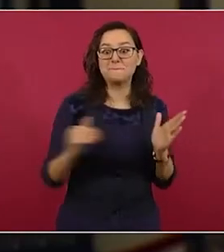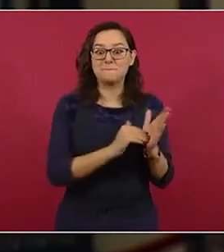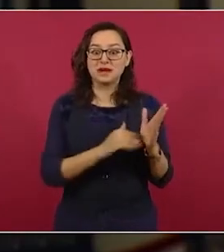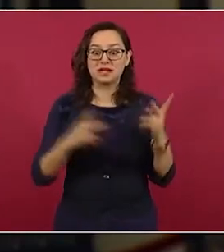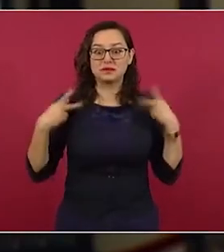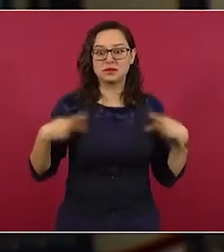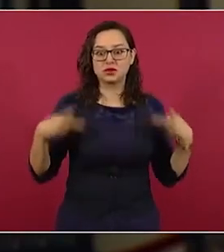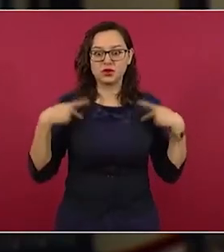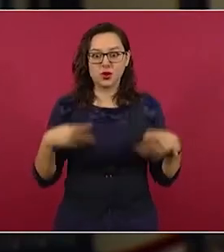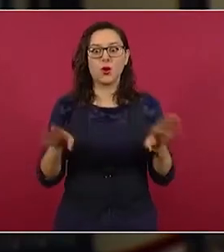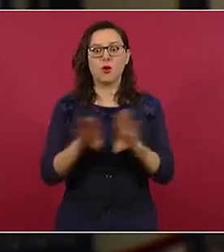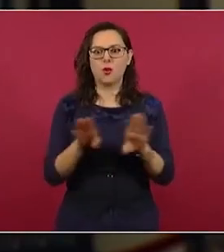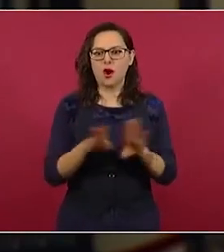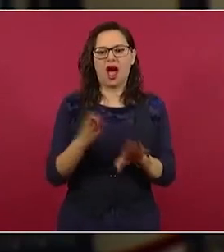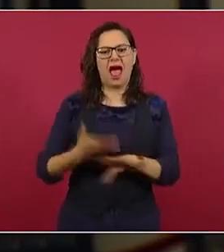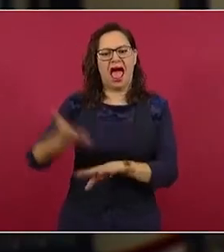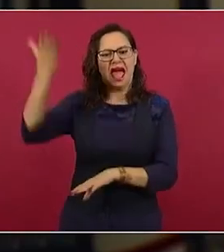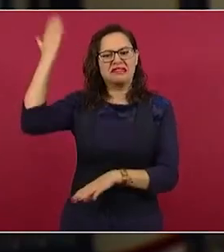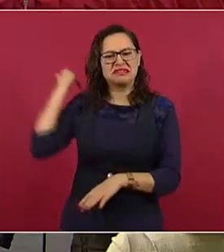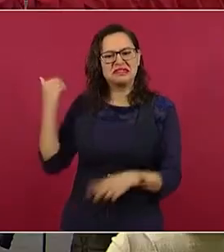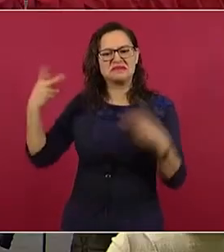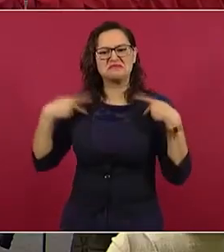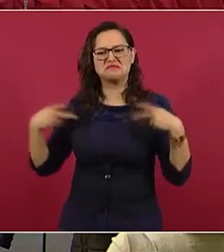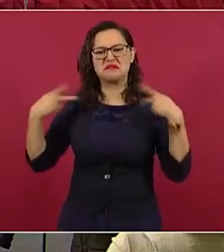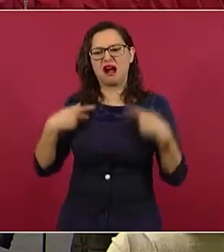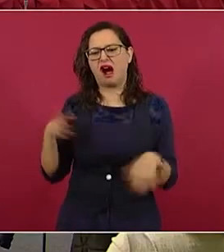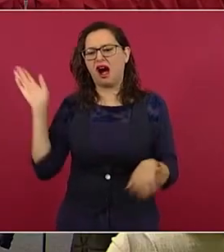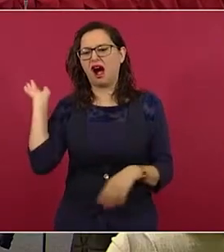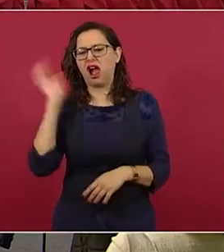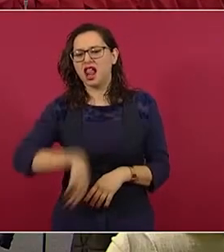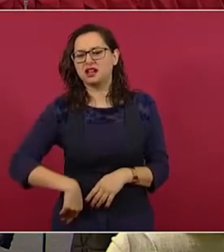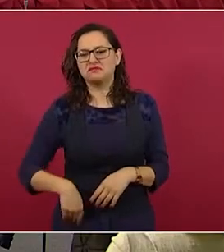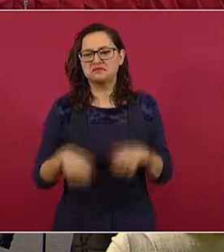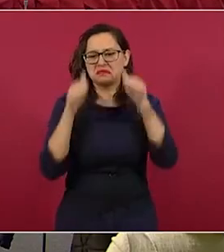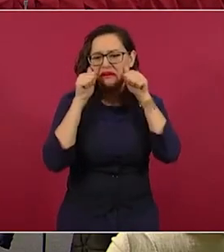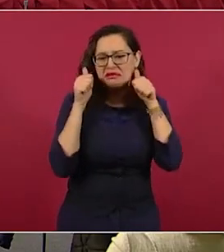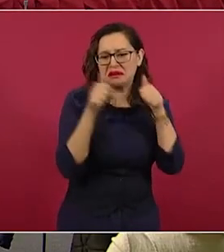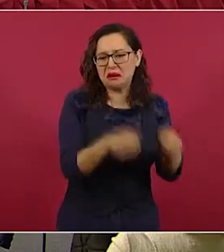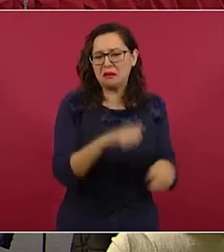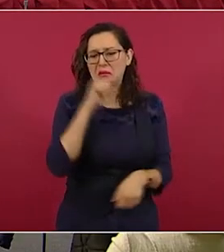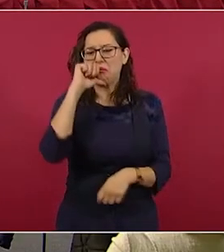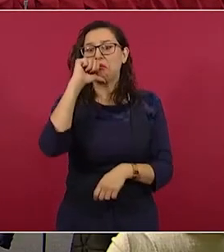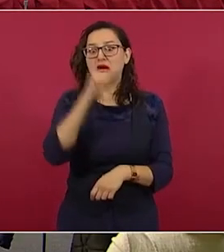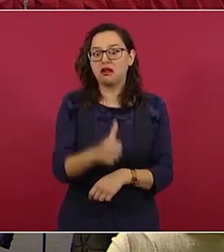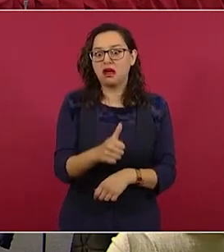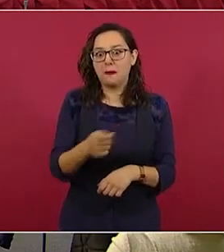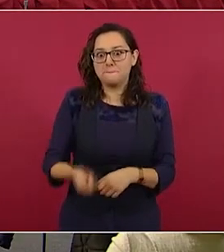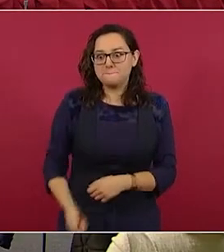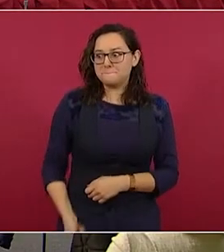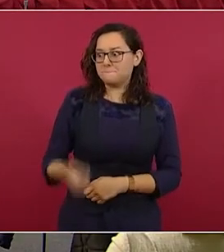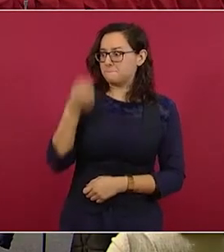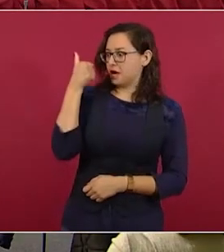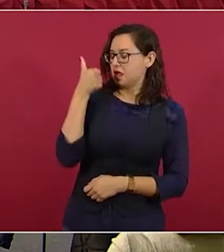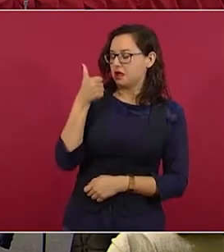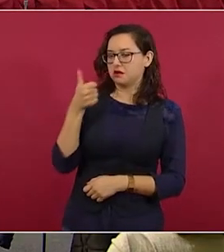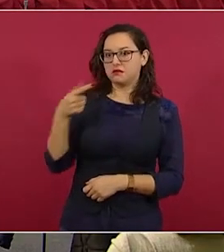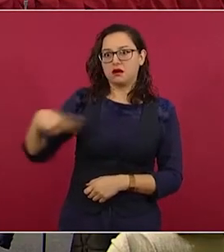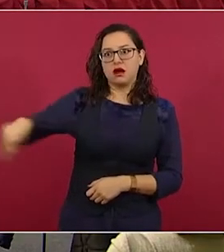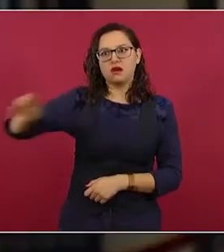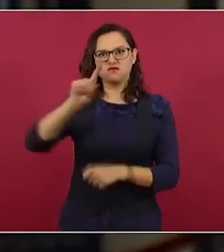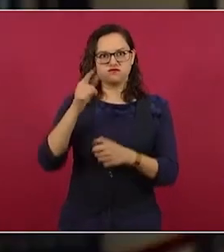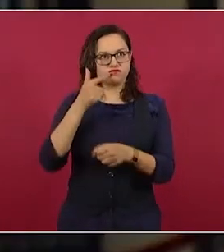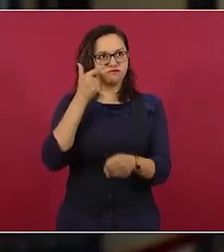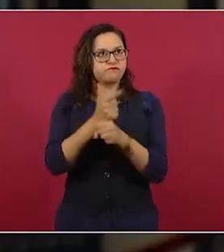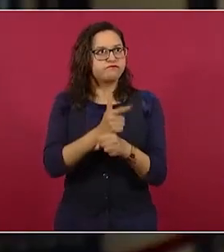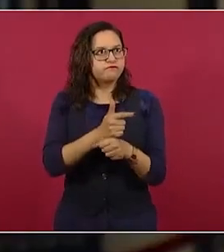la conciencia de la gente que estaba atenta, bueno, no recordamos una sesión que tuviera